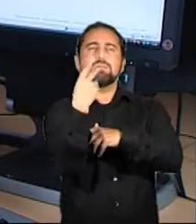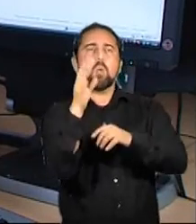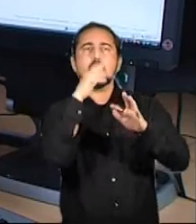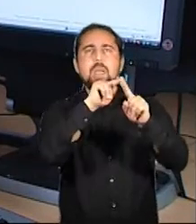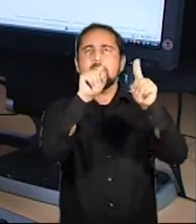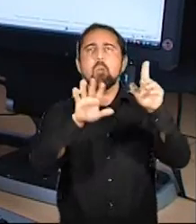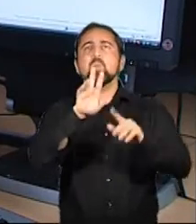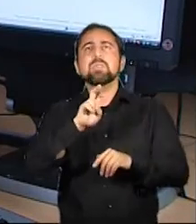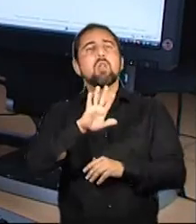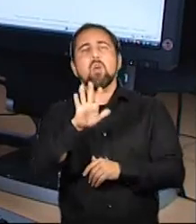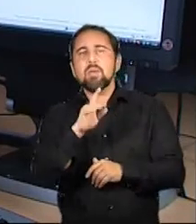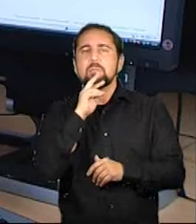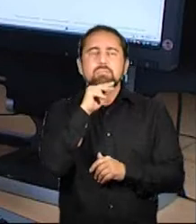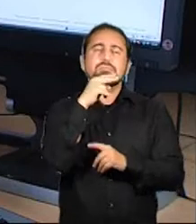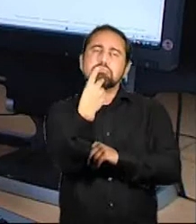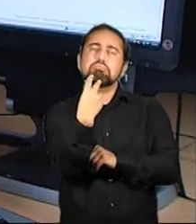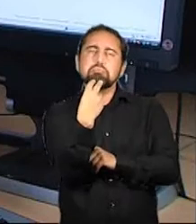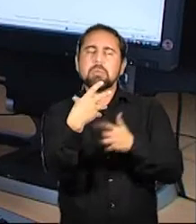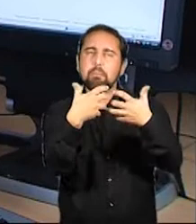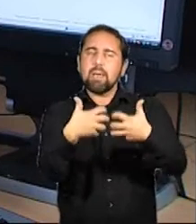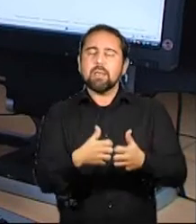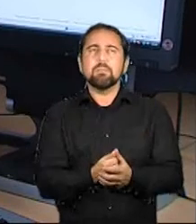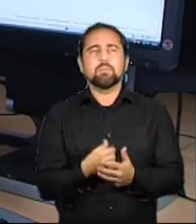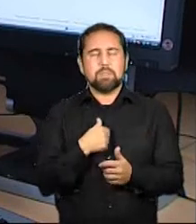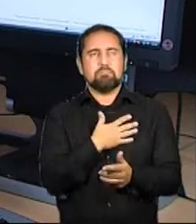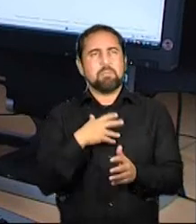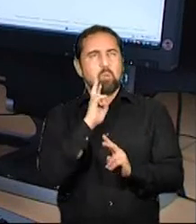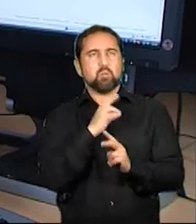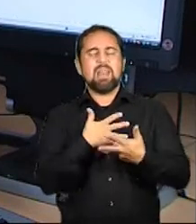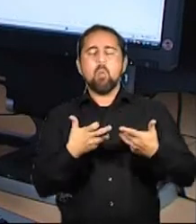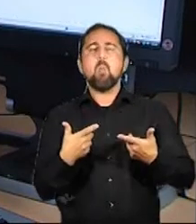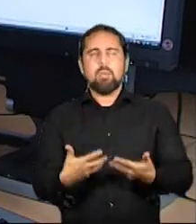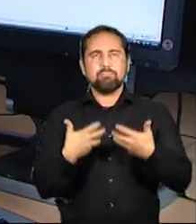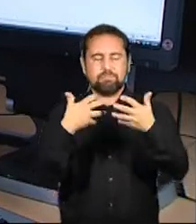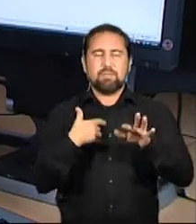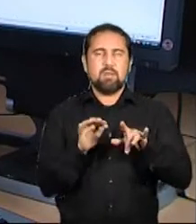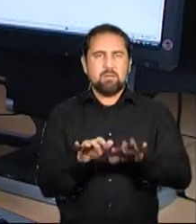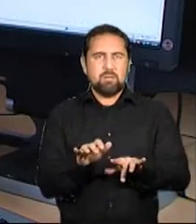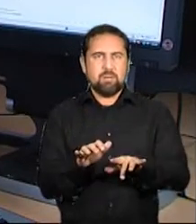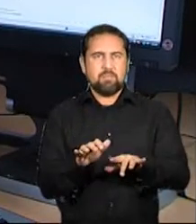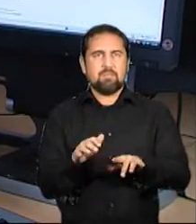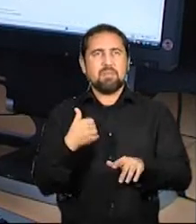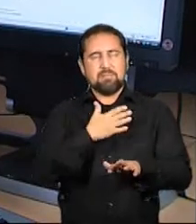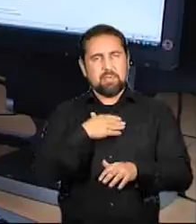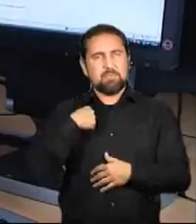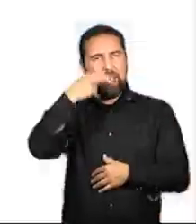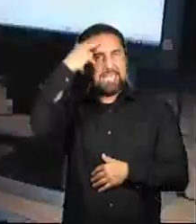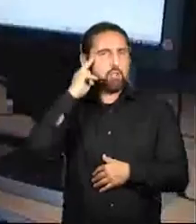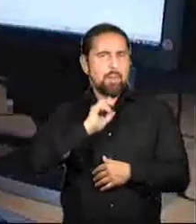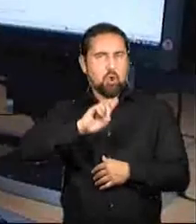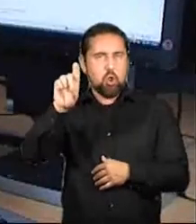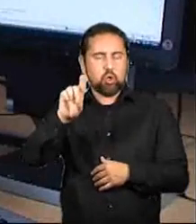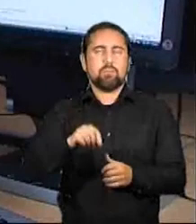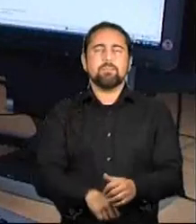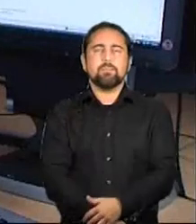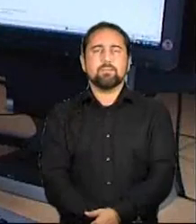No hay cuadros con buscar. Cuadro de extender. Modo fórmula. Introducimos los términos a buscar. En este caso, Cristóbal Colón. La